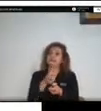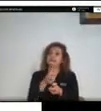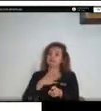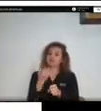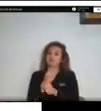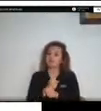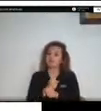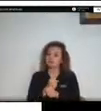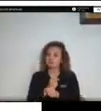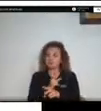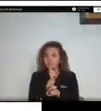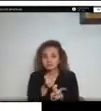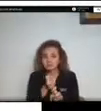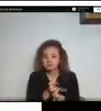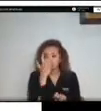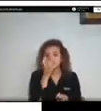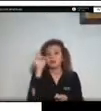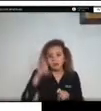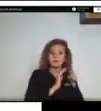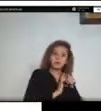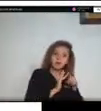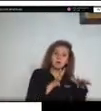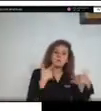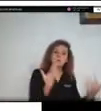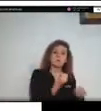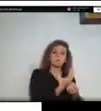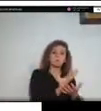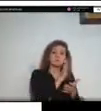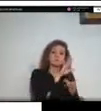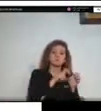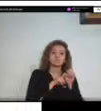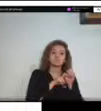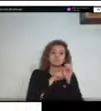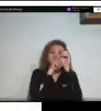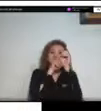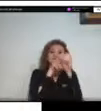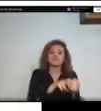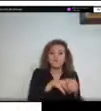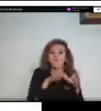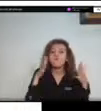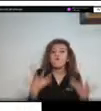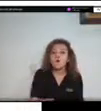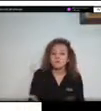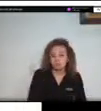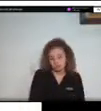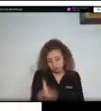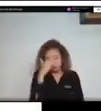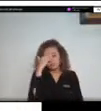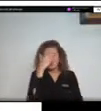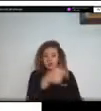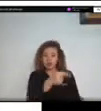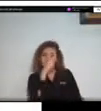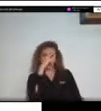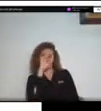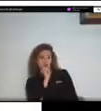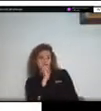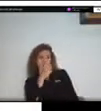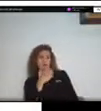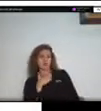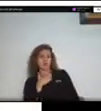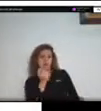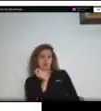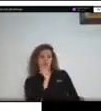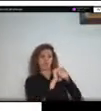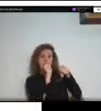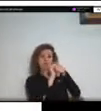operar nuestra infraestructura de transporte yo sé que muchas veces es cuestionable y hay muchos detractores de